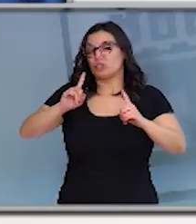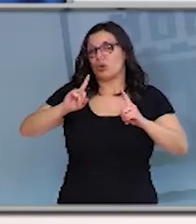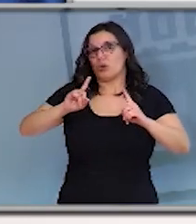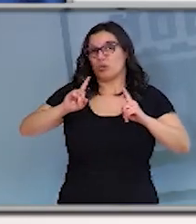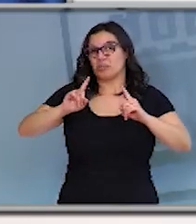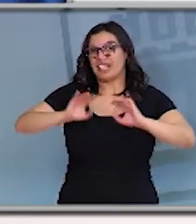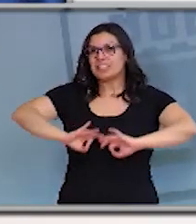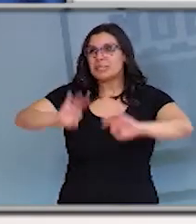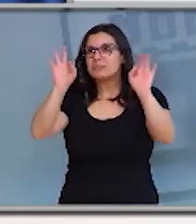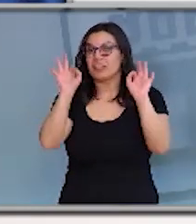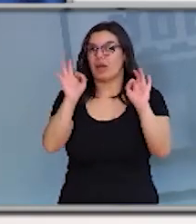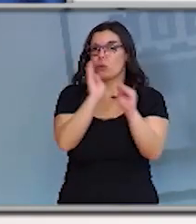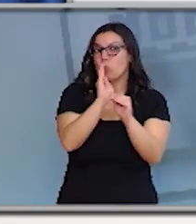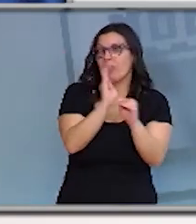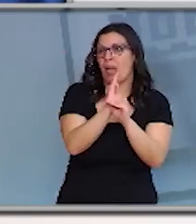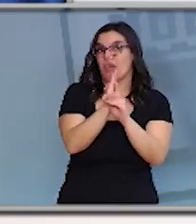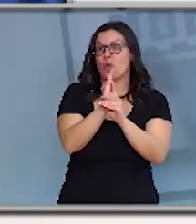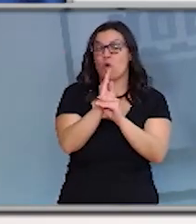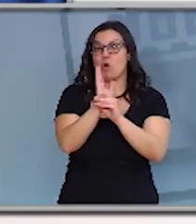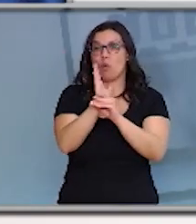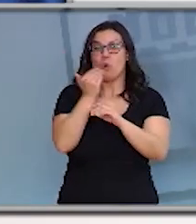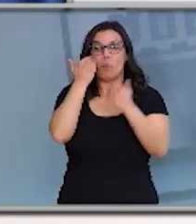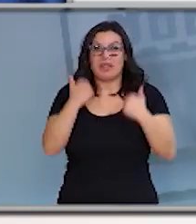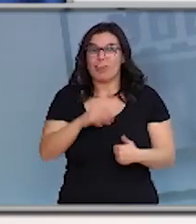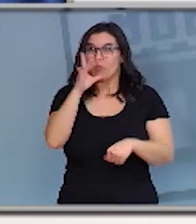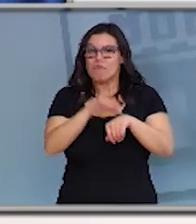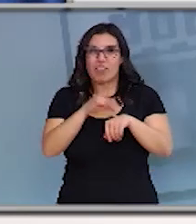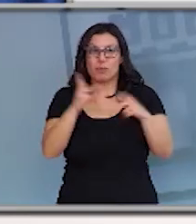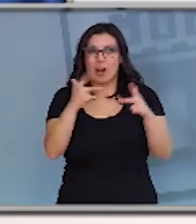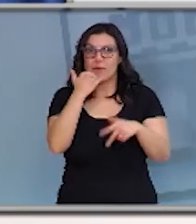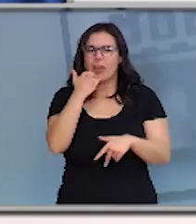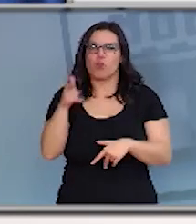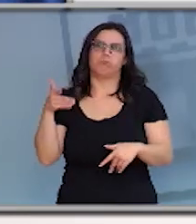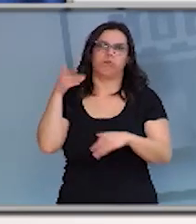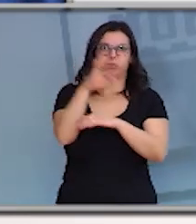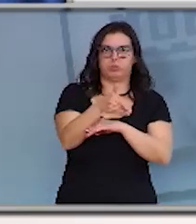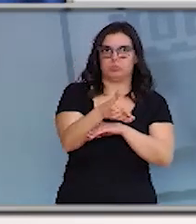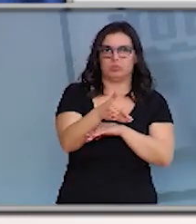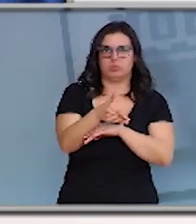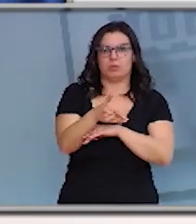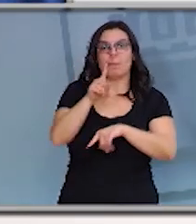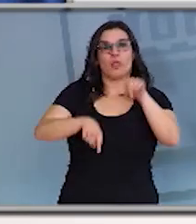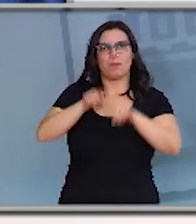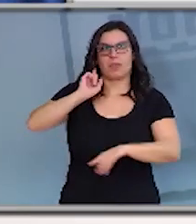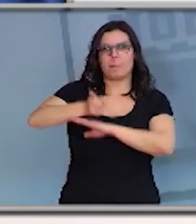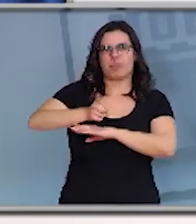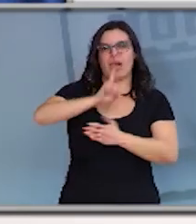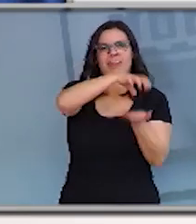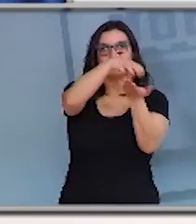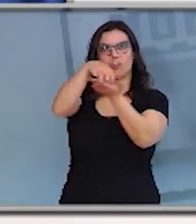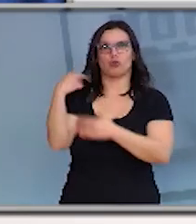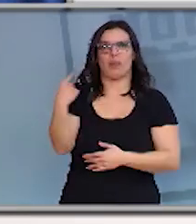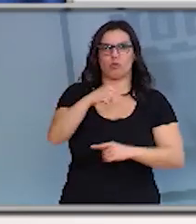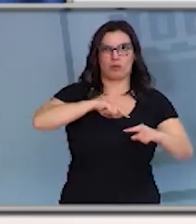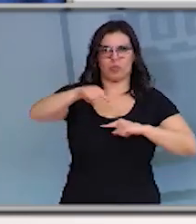aplicación medidas de cuidados y humanización que adoptará la dirección del centro. Asimismo, se